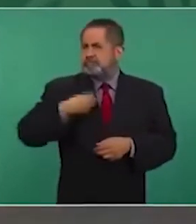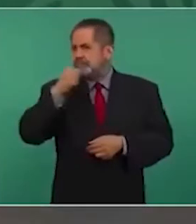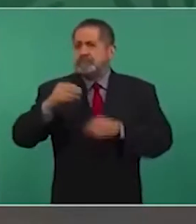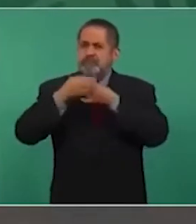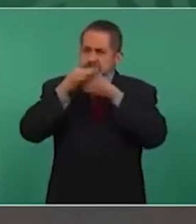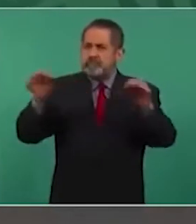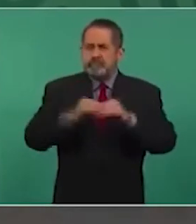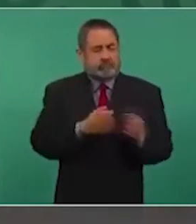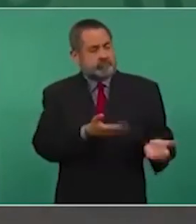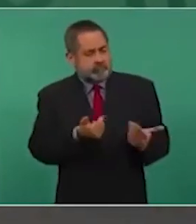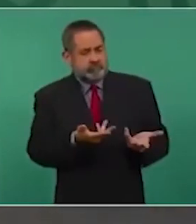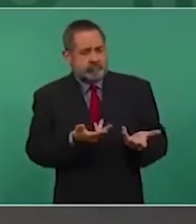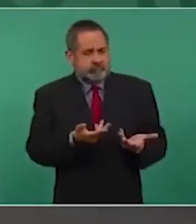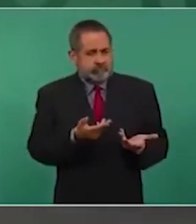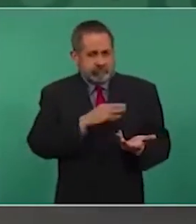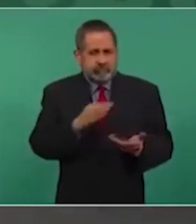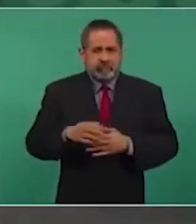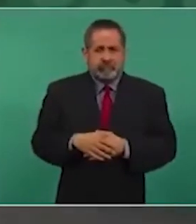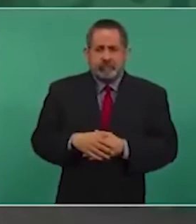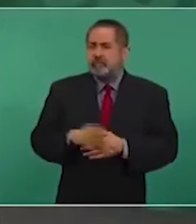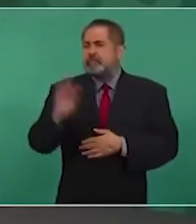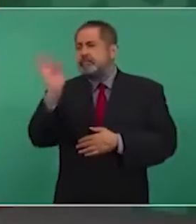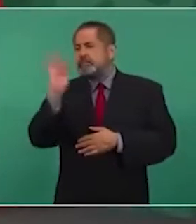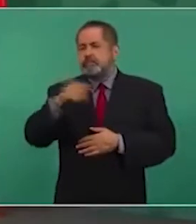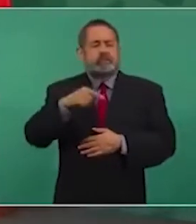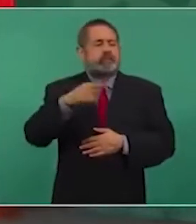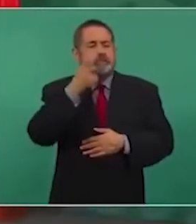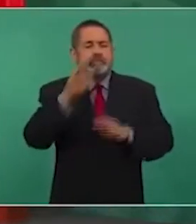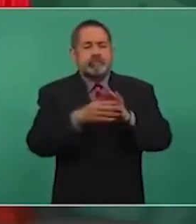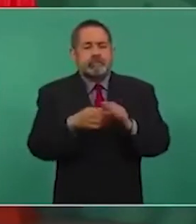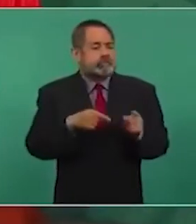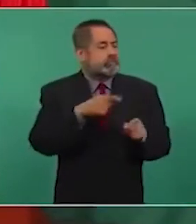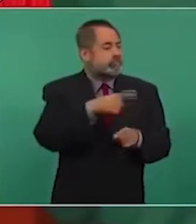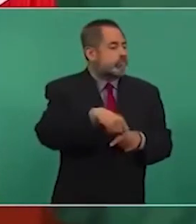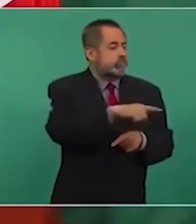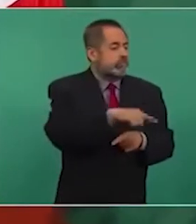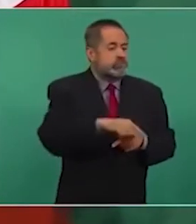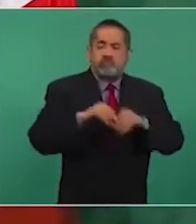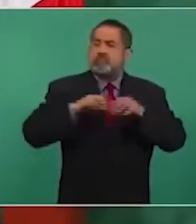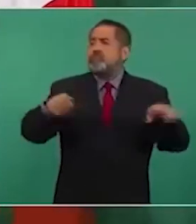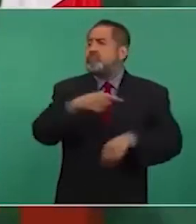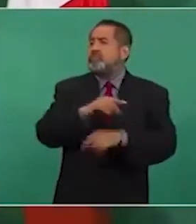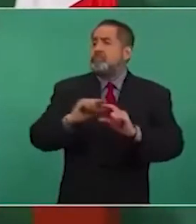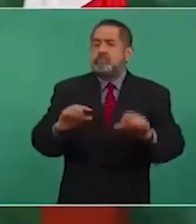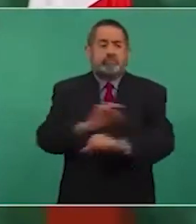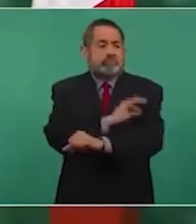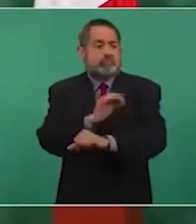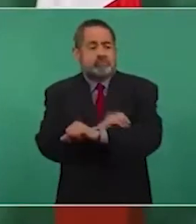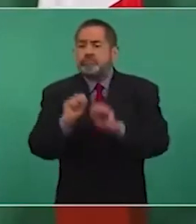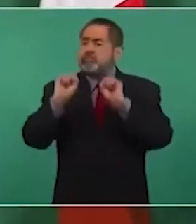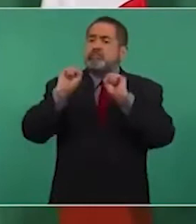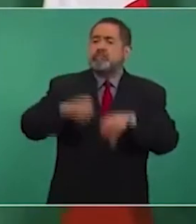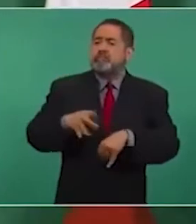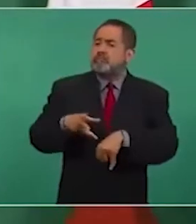Y decir, esta vacuna se está aplicando sin la autorización de la